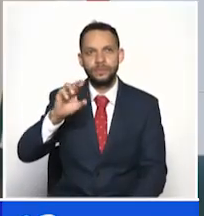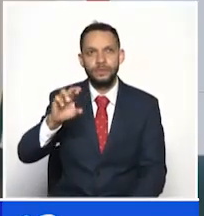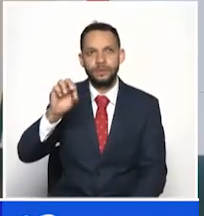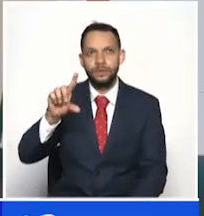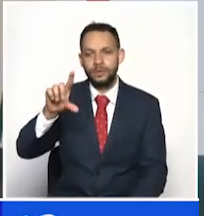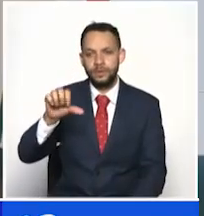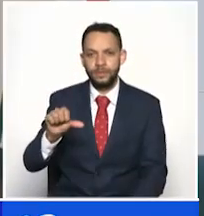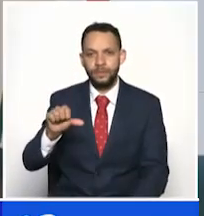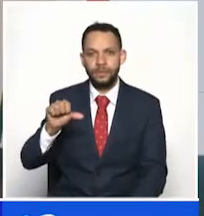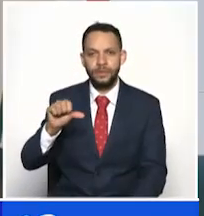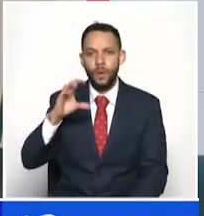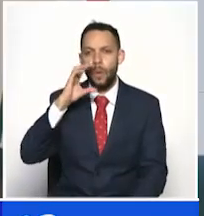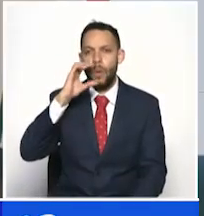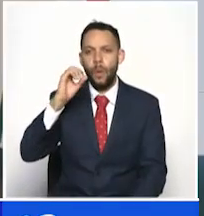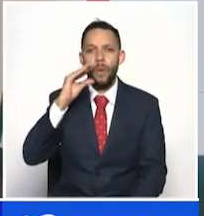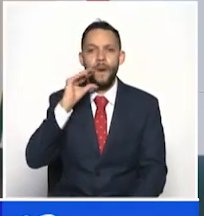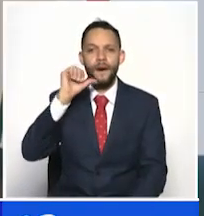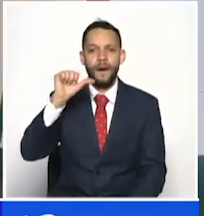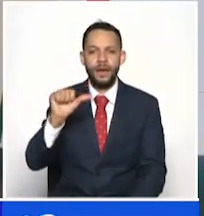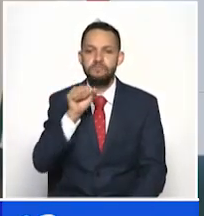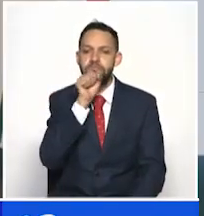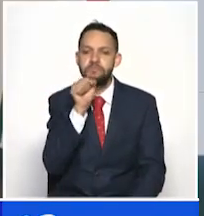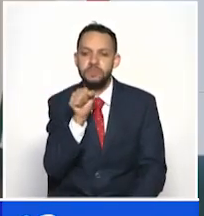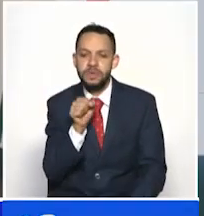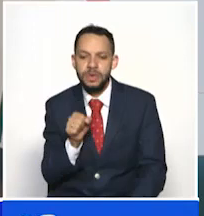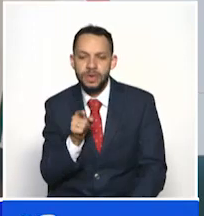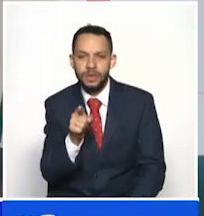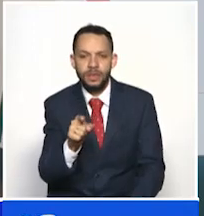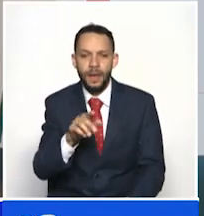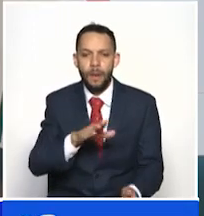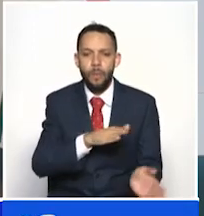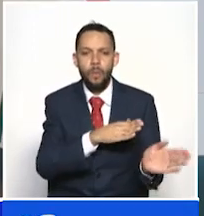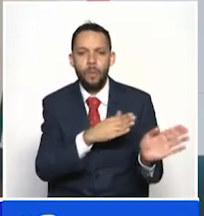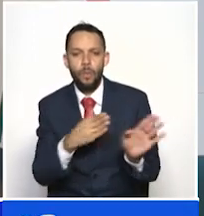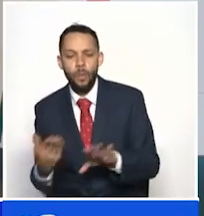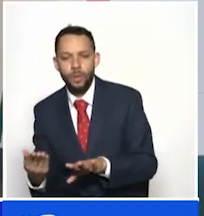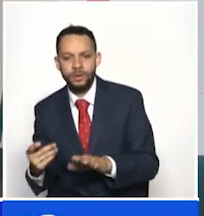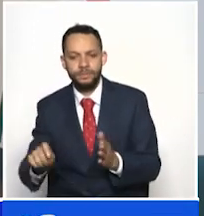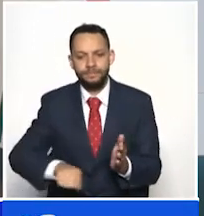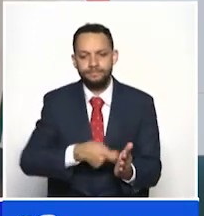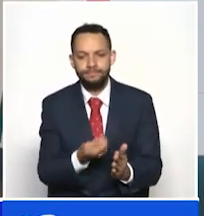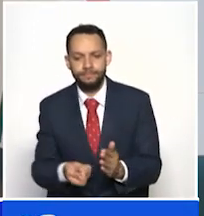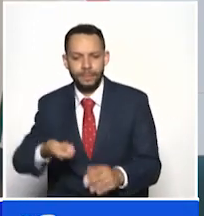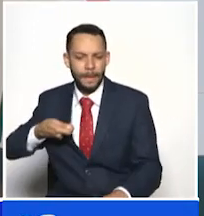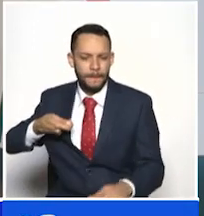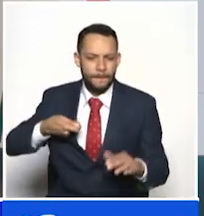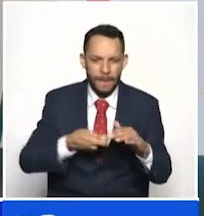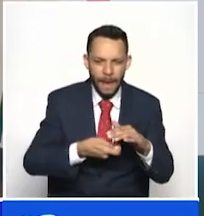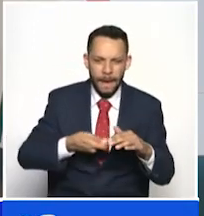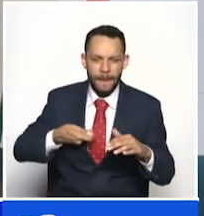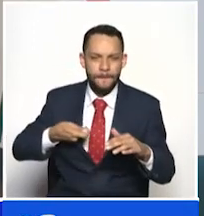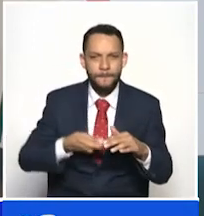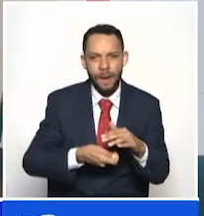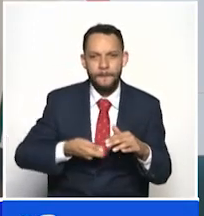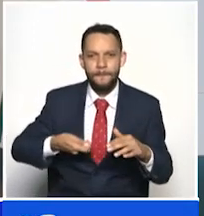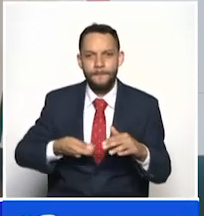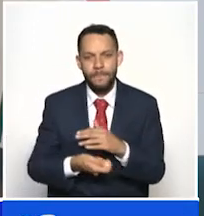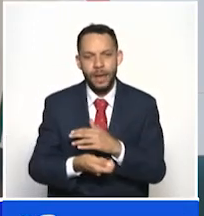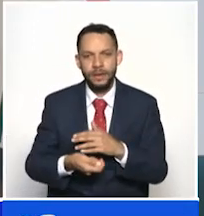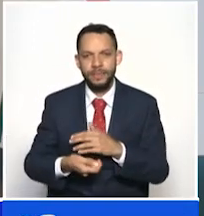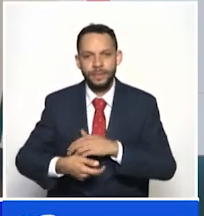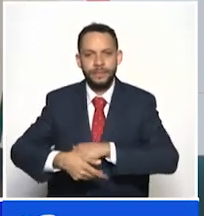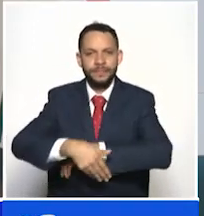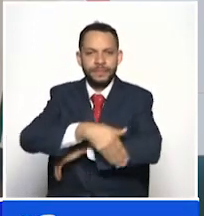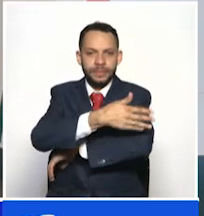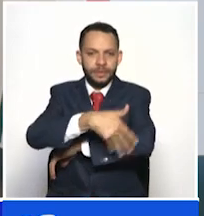mayores sin vida. Fueron hallados con heridas producidas con arma blanca y en hechos que ocurrieron exactamente en la carrera